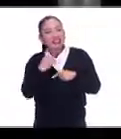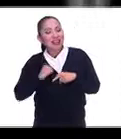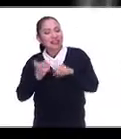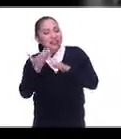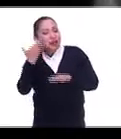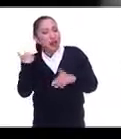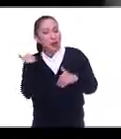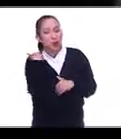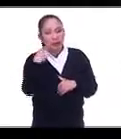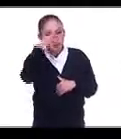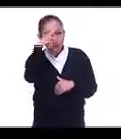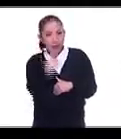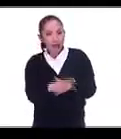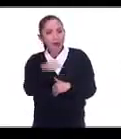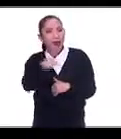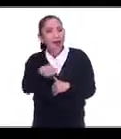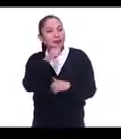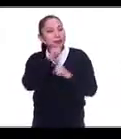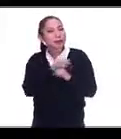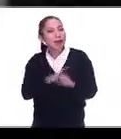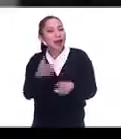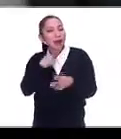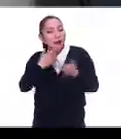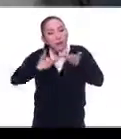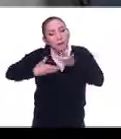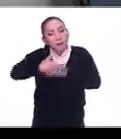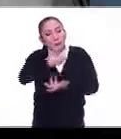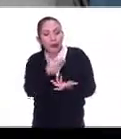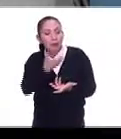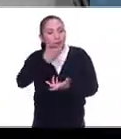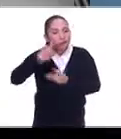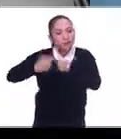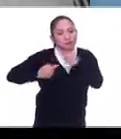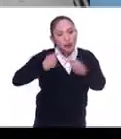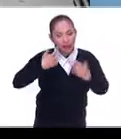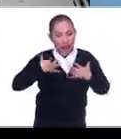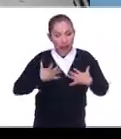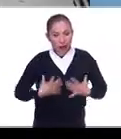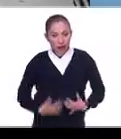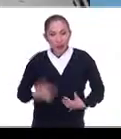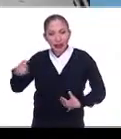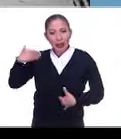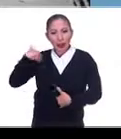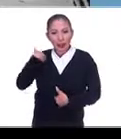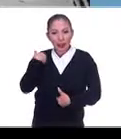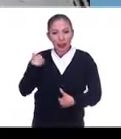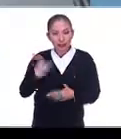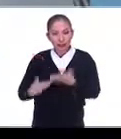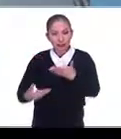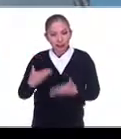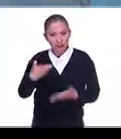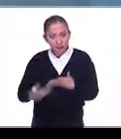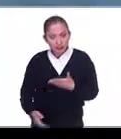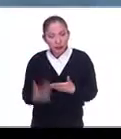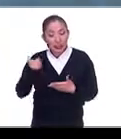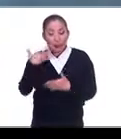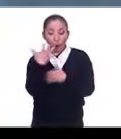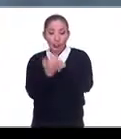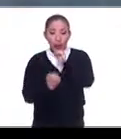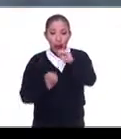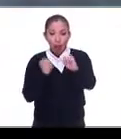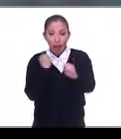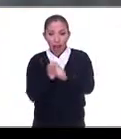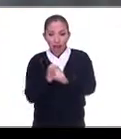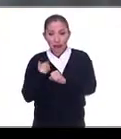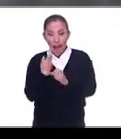orígenes de la moda mexicana y promover diálogos entre la tradición textil y la modernidad. Por 50 años,